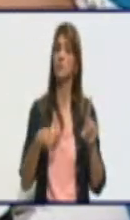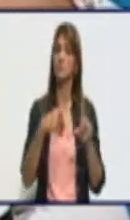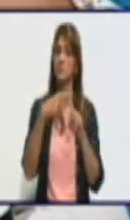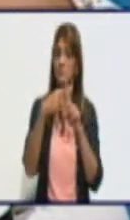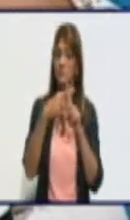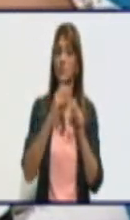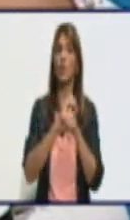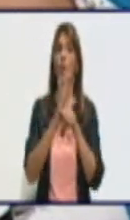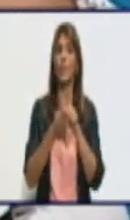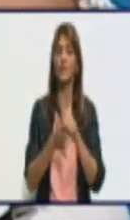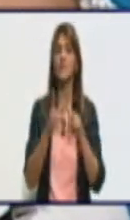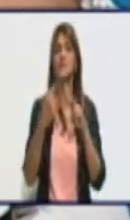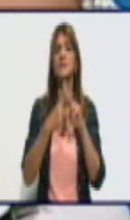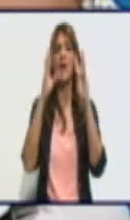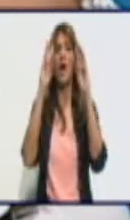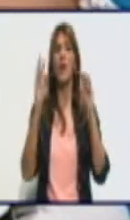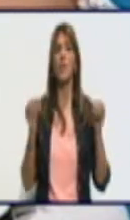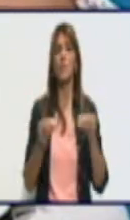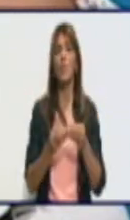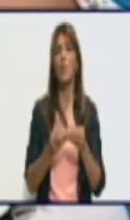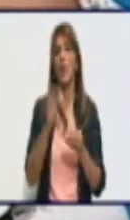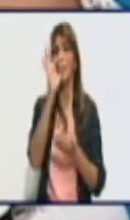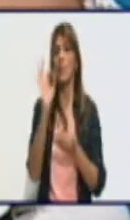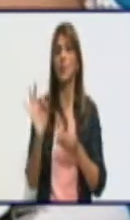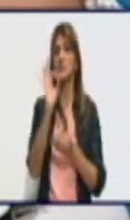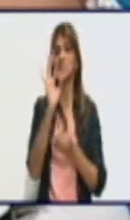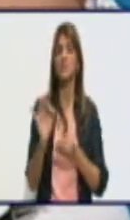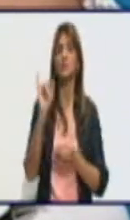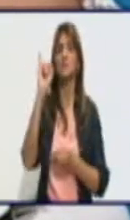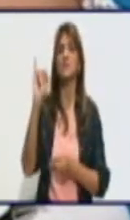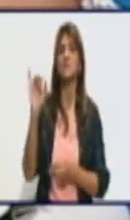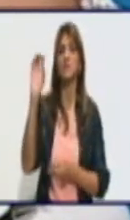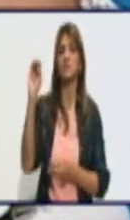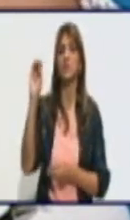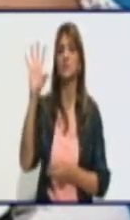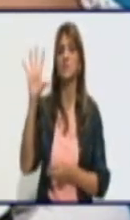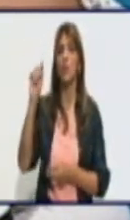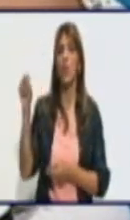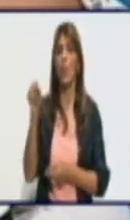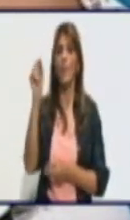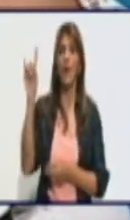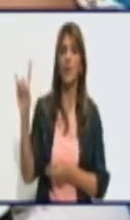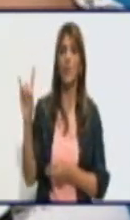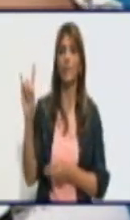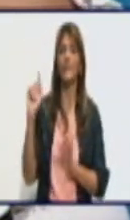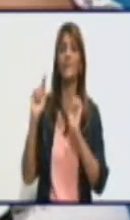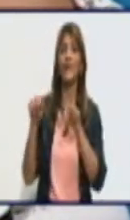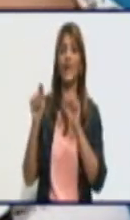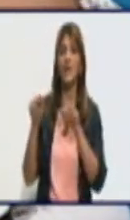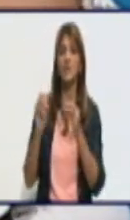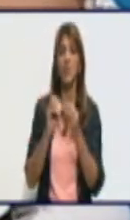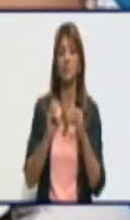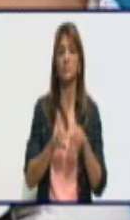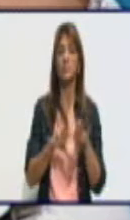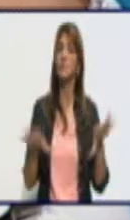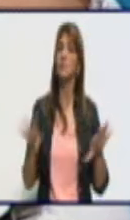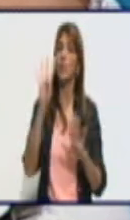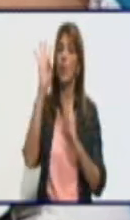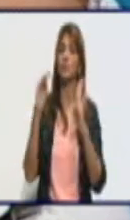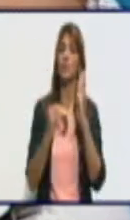acumula una tasa de incidencia de 605,9. De ellos autóctonos son 4